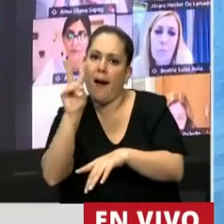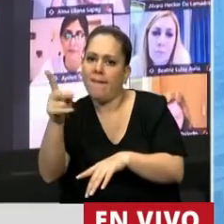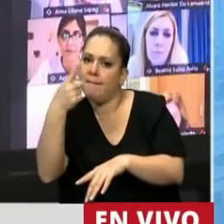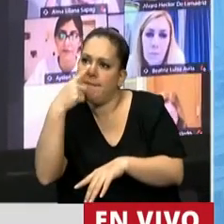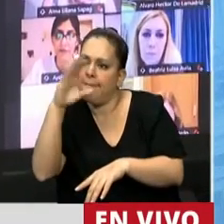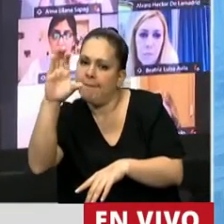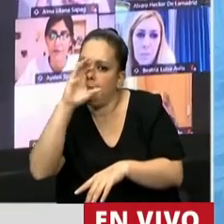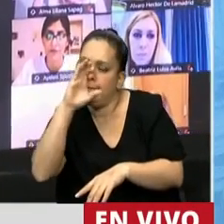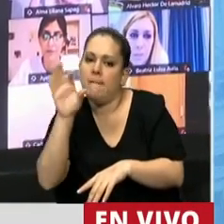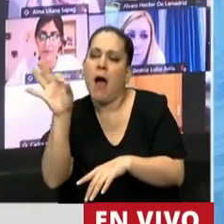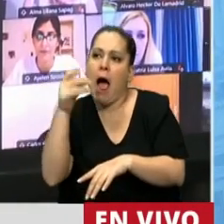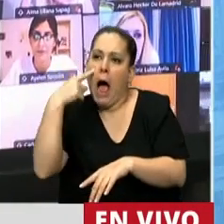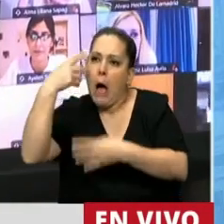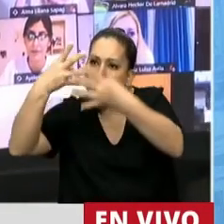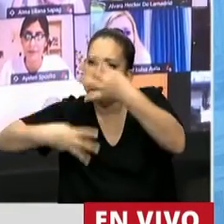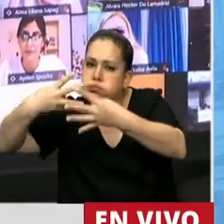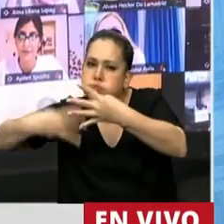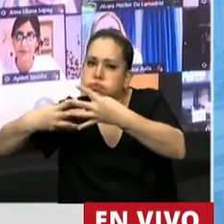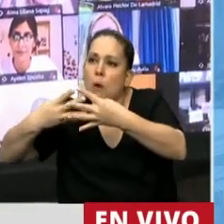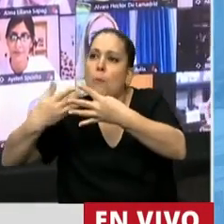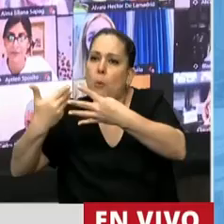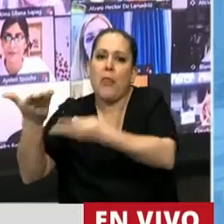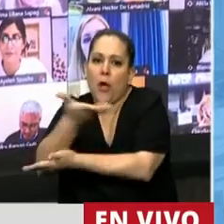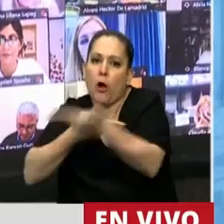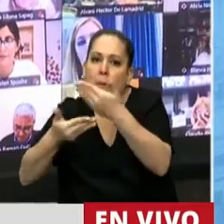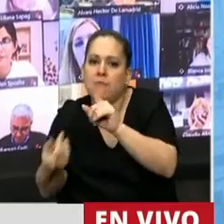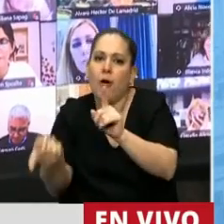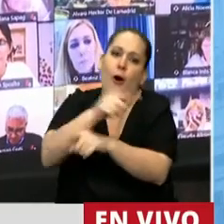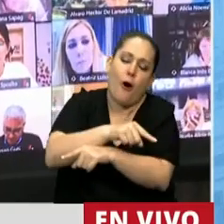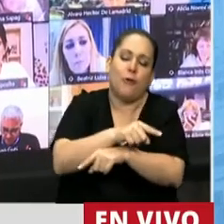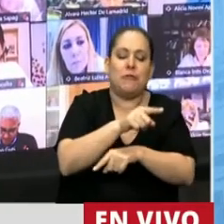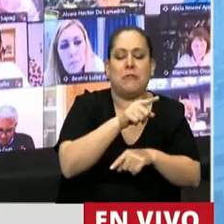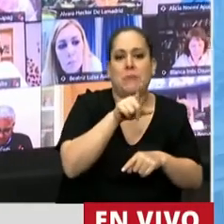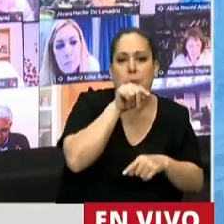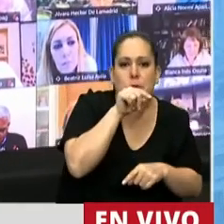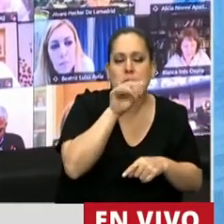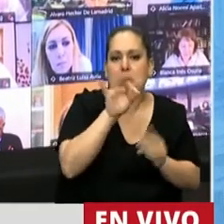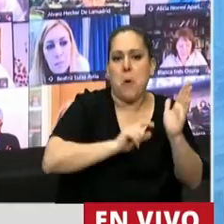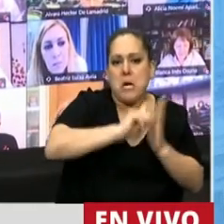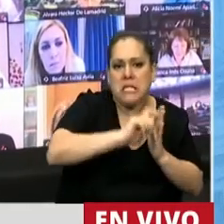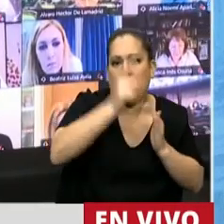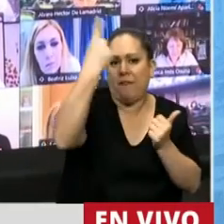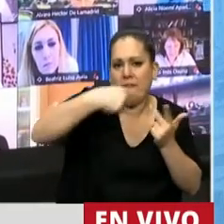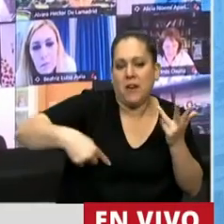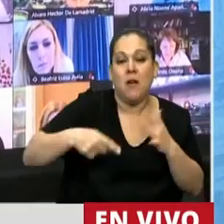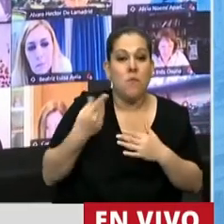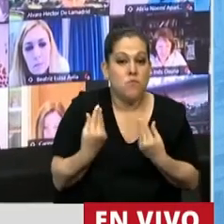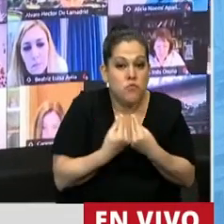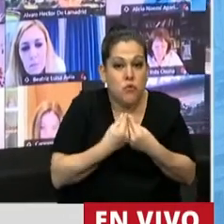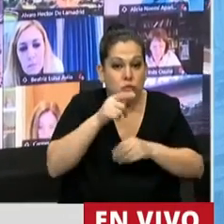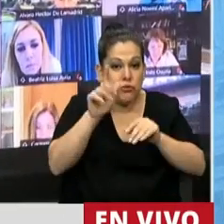compartir alguno de esos contenidos en otra red social y así. La mayoría de estos jóvenes utilizan perfiles,